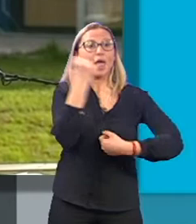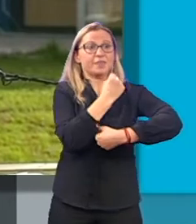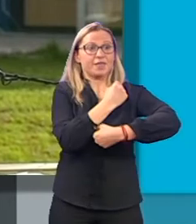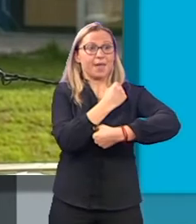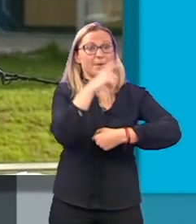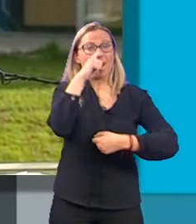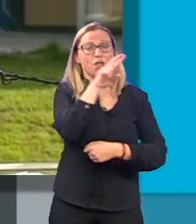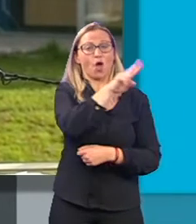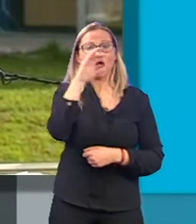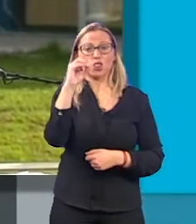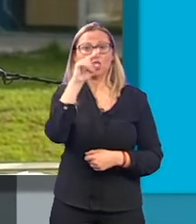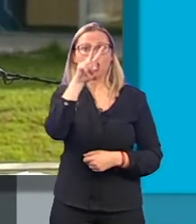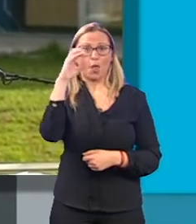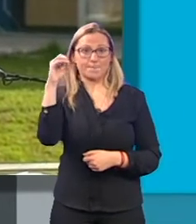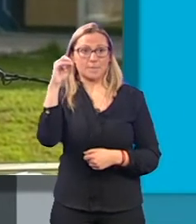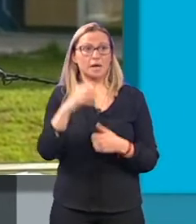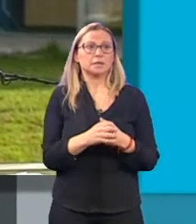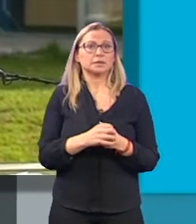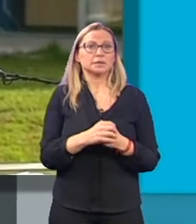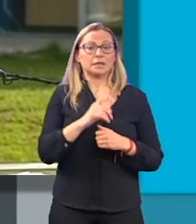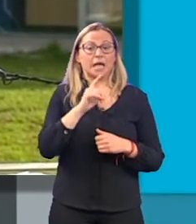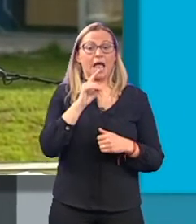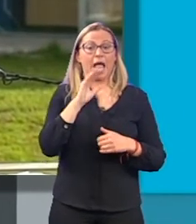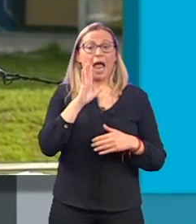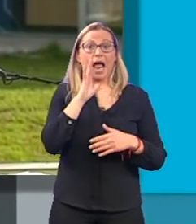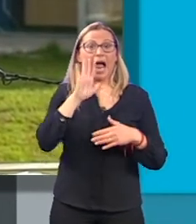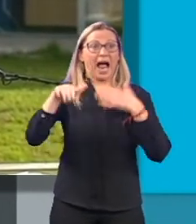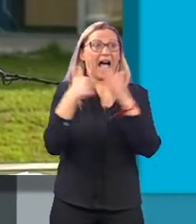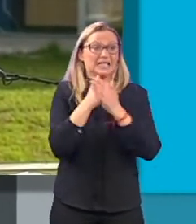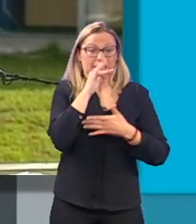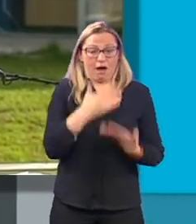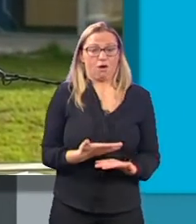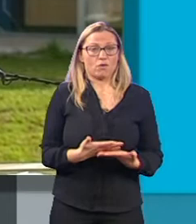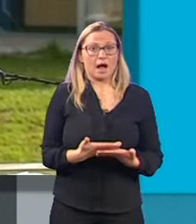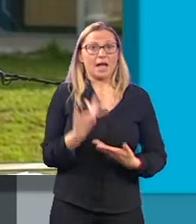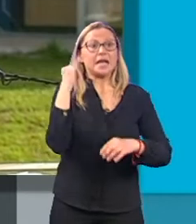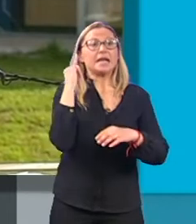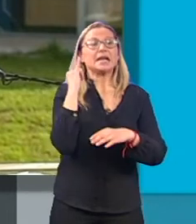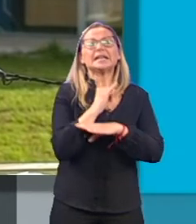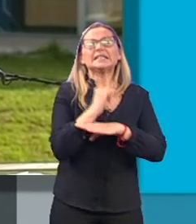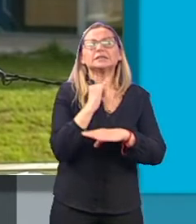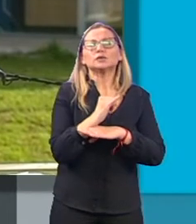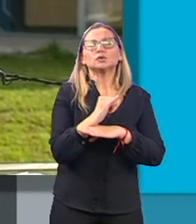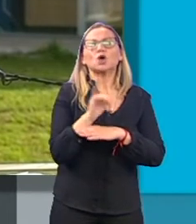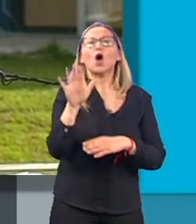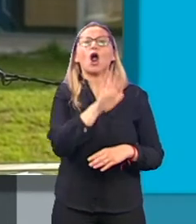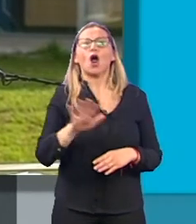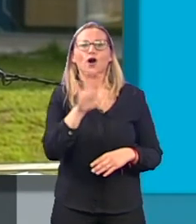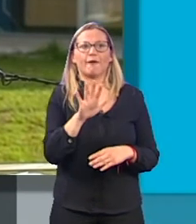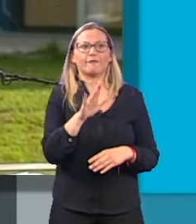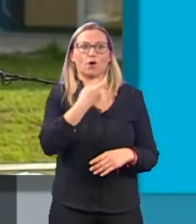2020 pasado hasta esta madrugada, el Instituto Geográfico Nacional ha informado de un total de